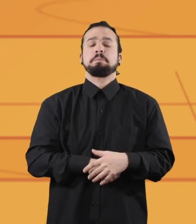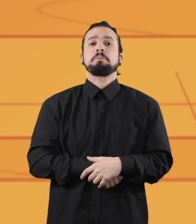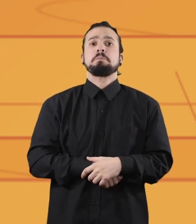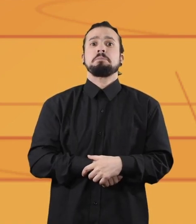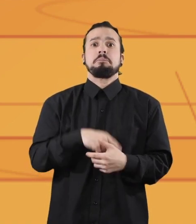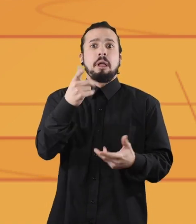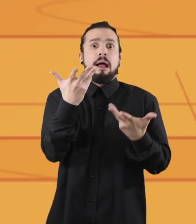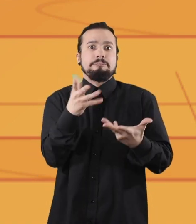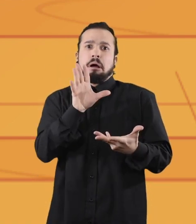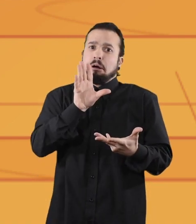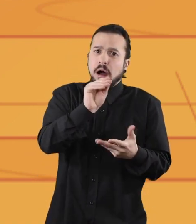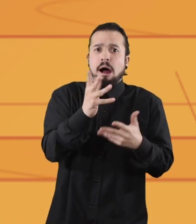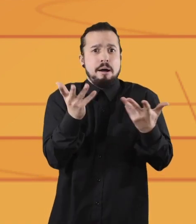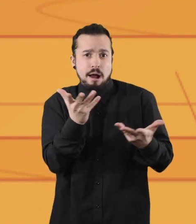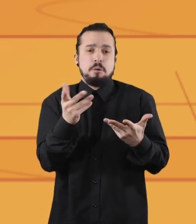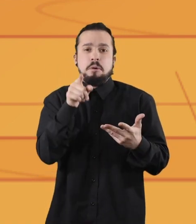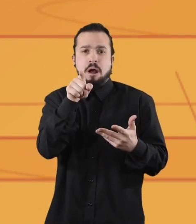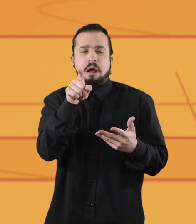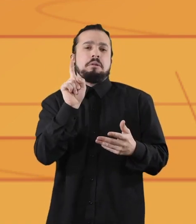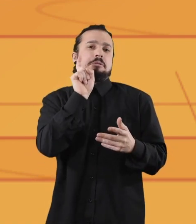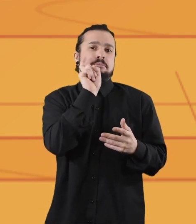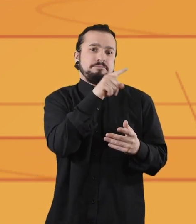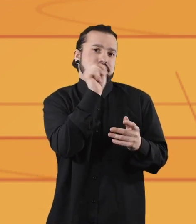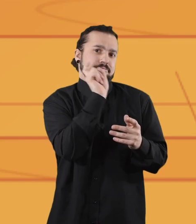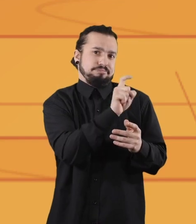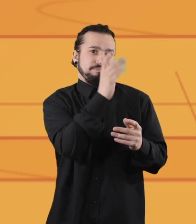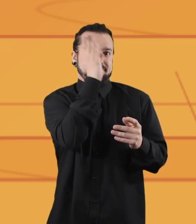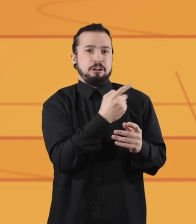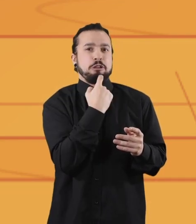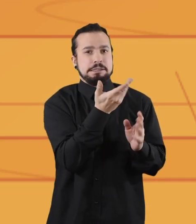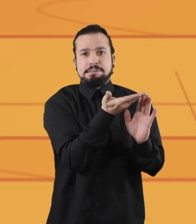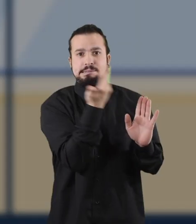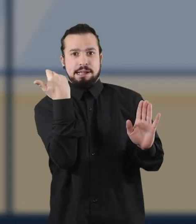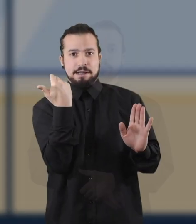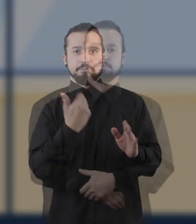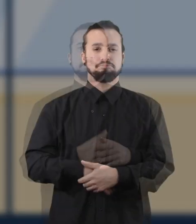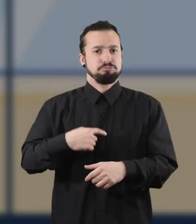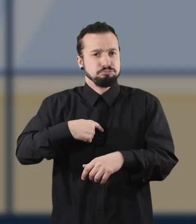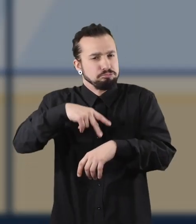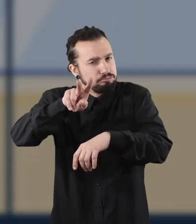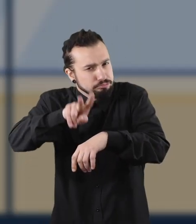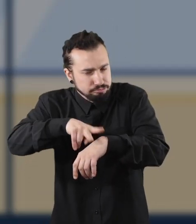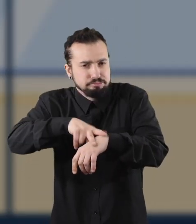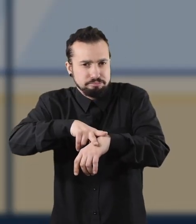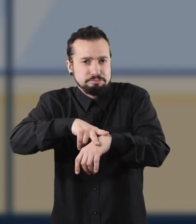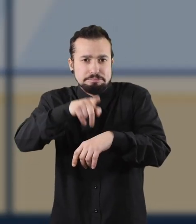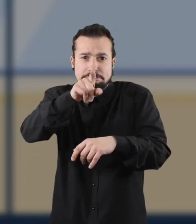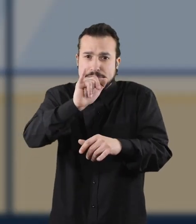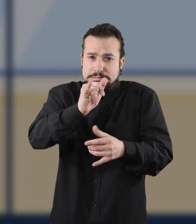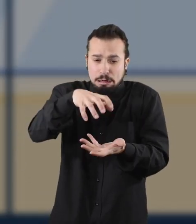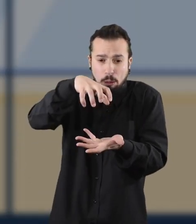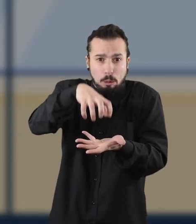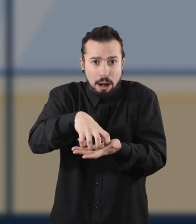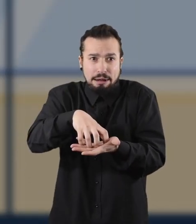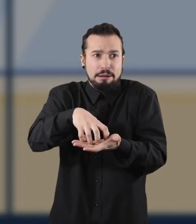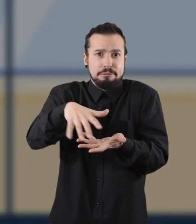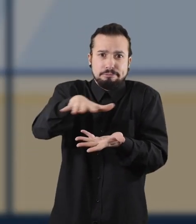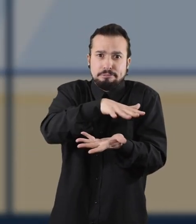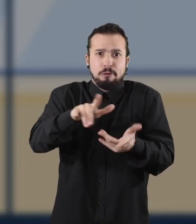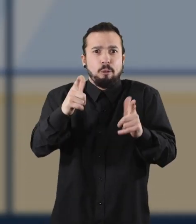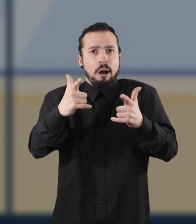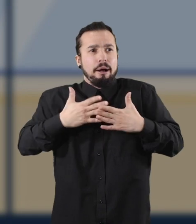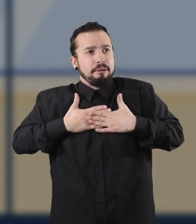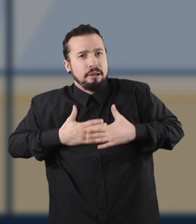Y para volver a intervenir, toca Reactivar audio. Consejo. Esta opción